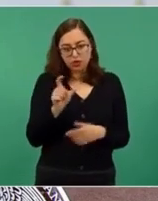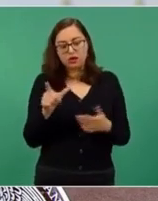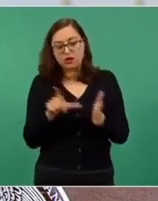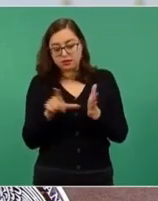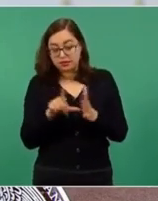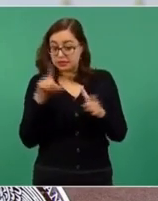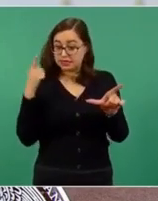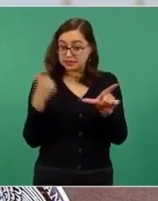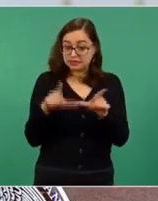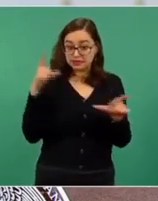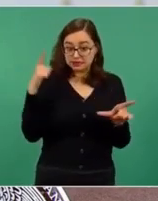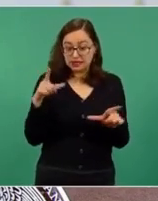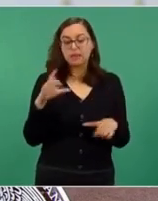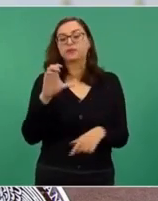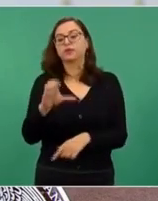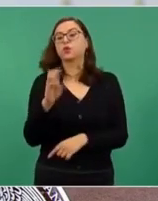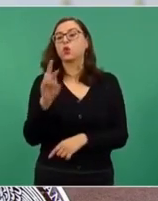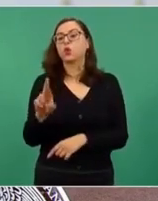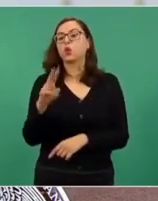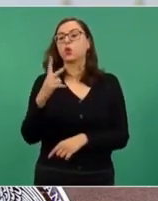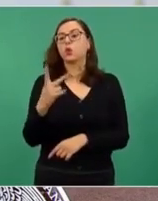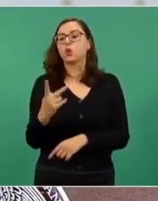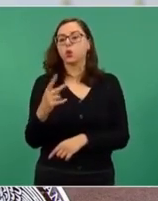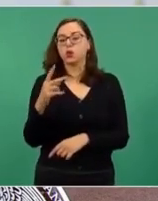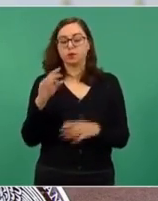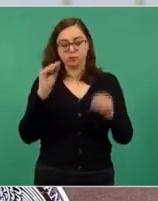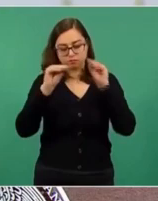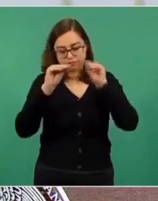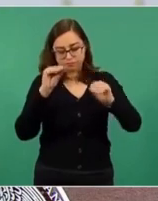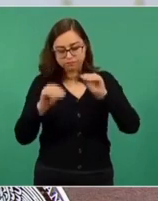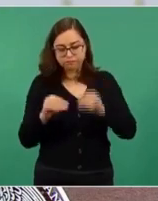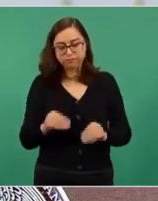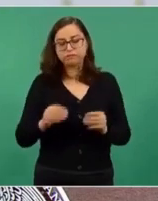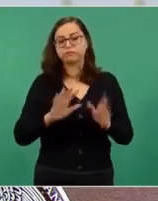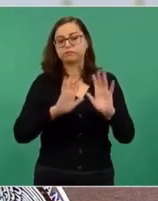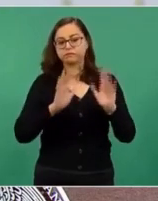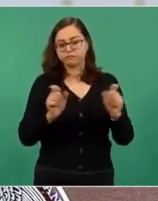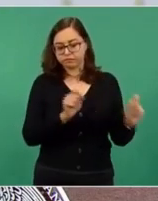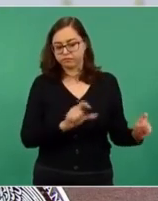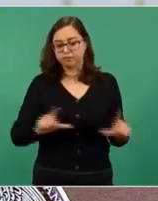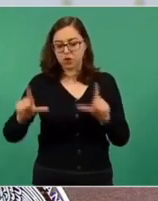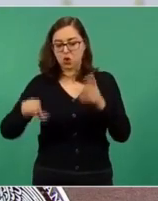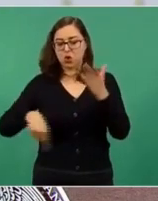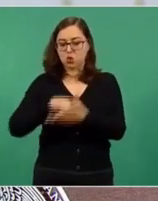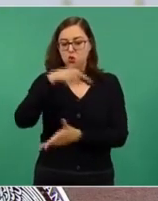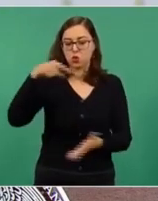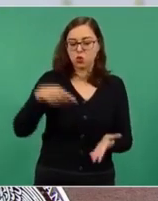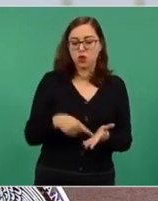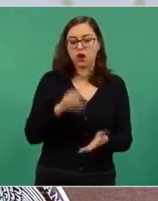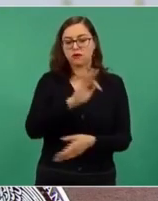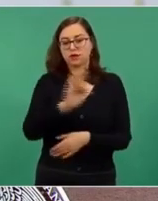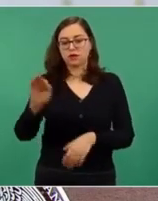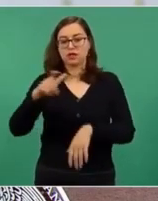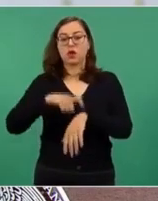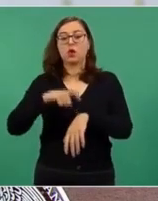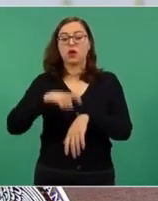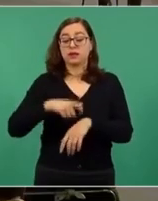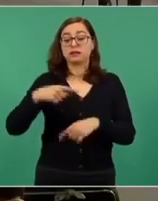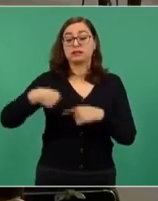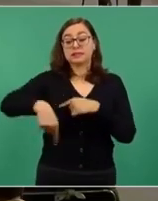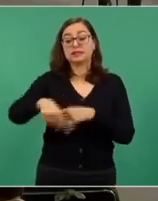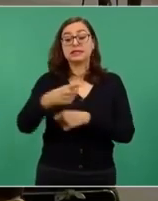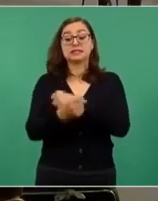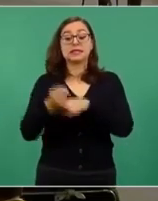y ahí les va a salir lugar, fecha y hora. En este momento estamos iniciando con Ciudad de México, lo pueden consultar. La próxima